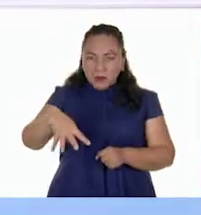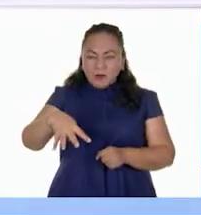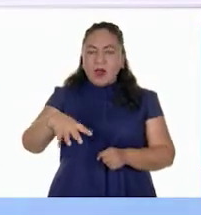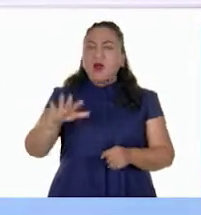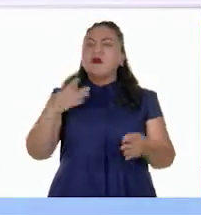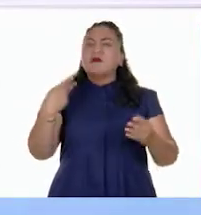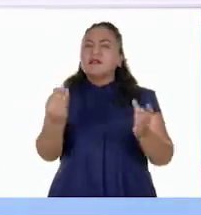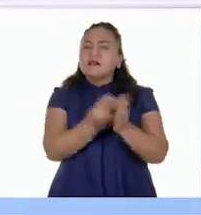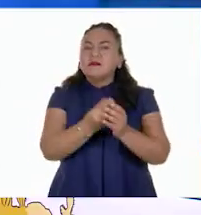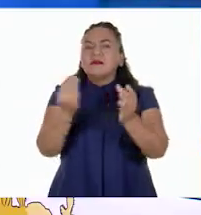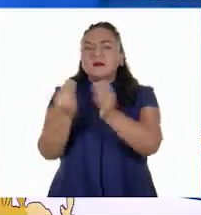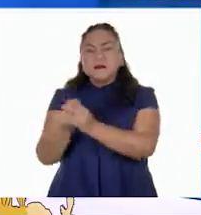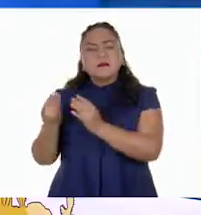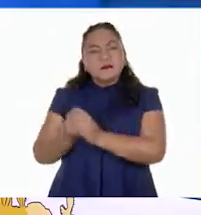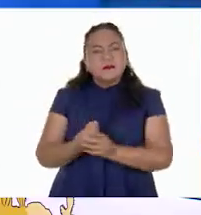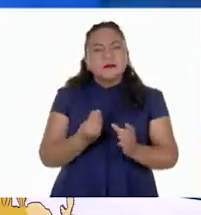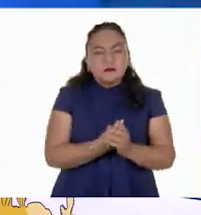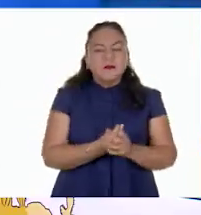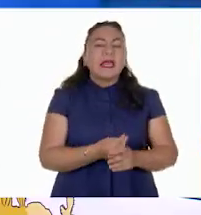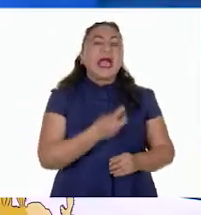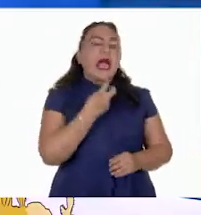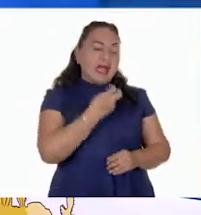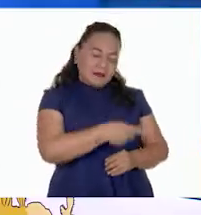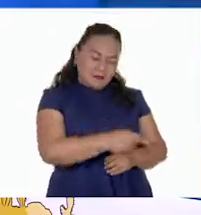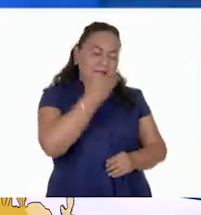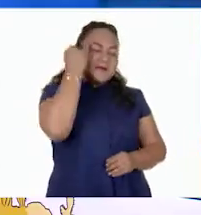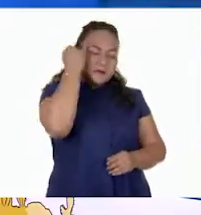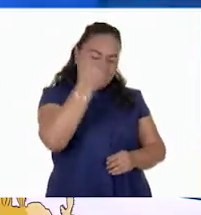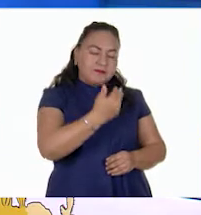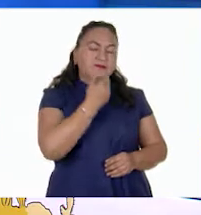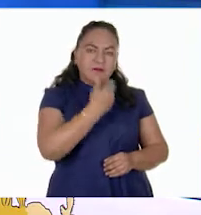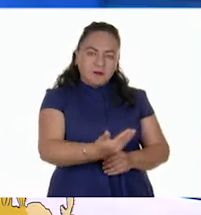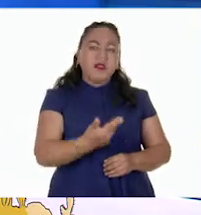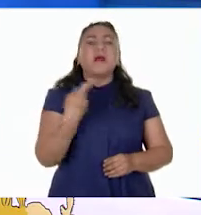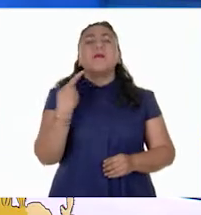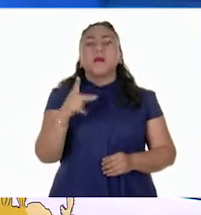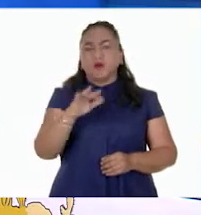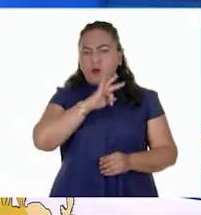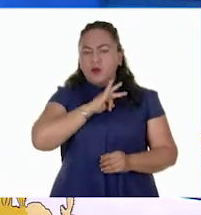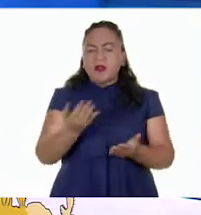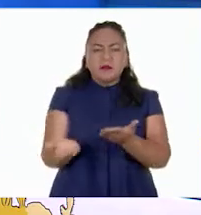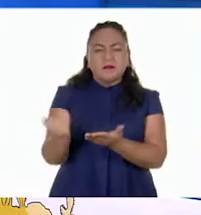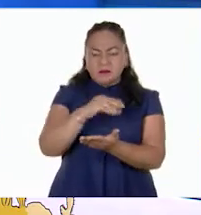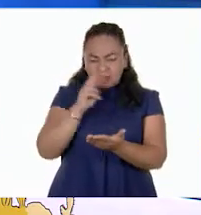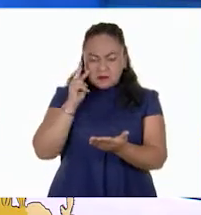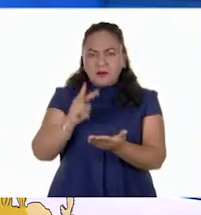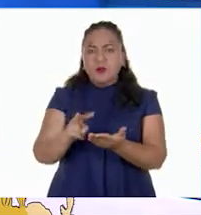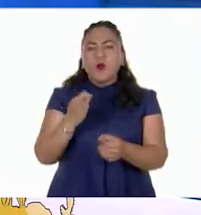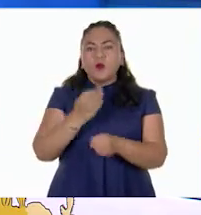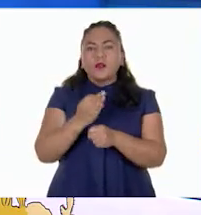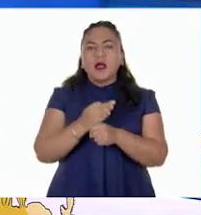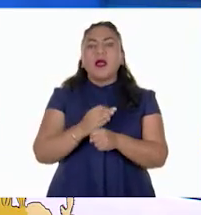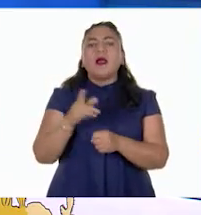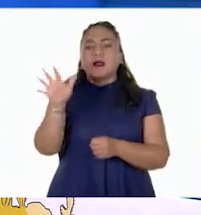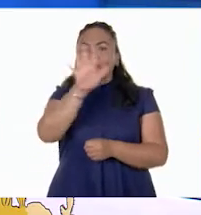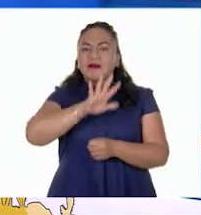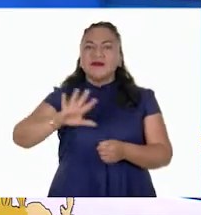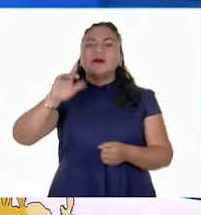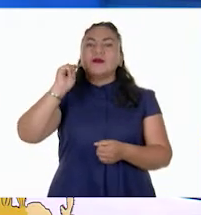relieve hay. Esa es muy buena idea. Aunque podemos observarlo con mayor detalle si vamos al continental,